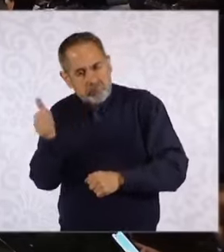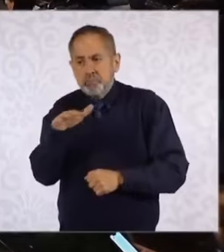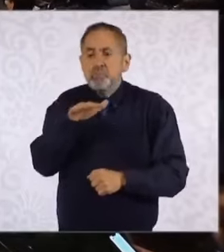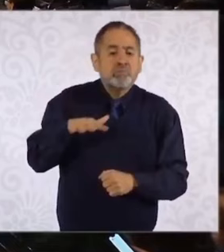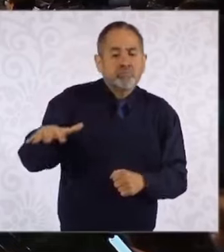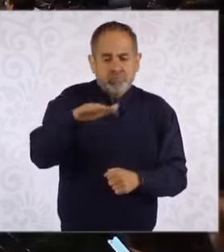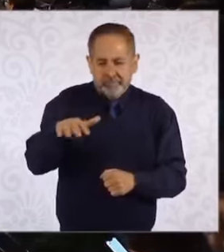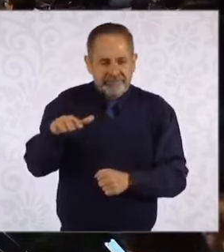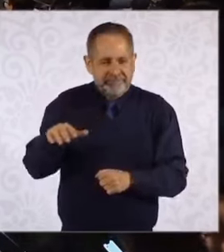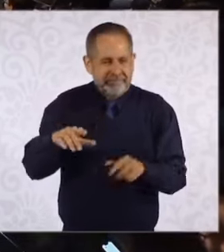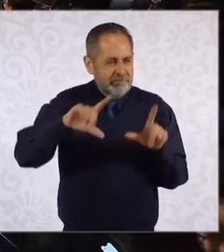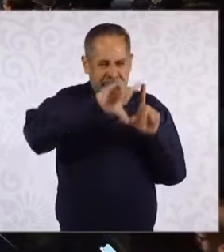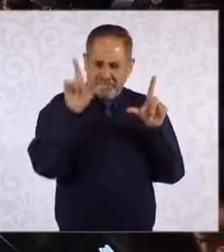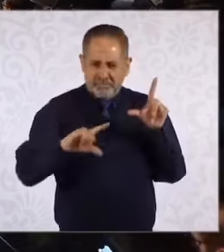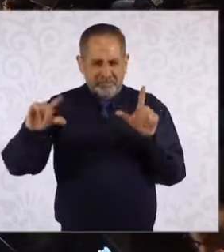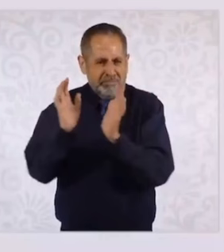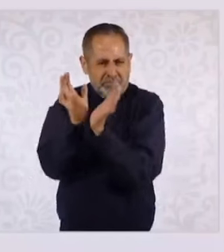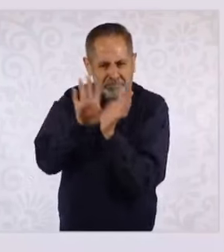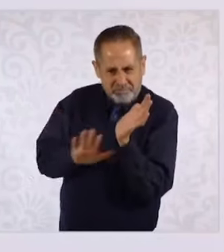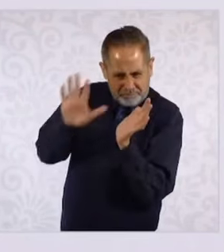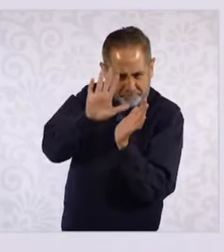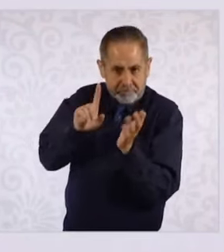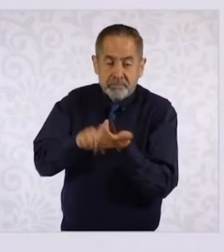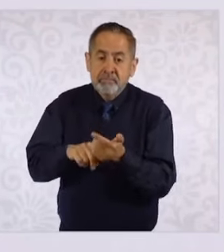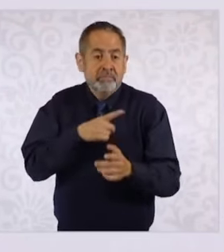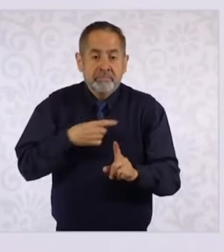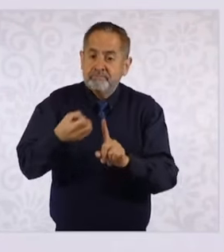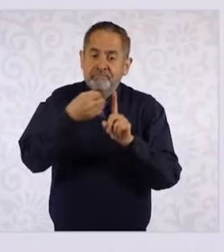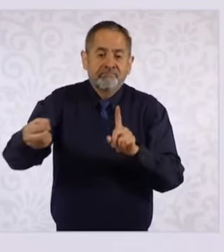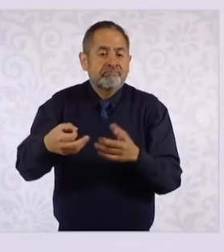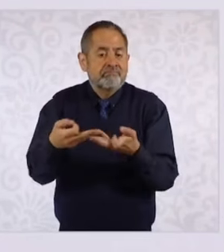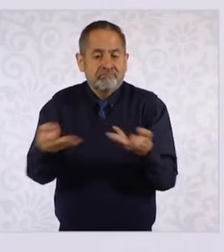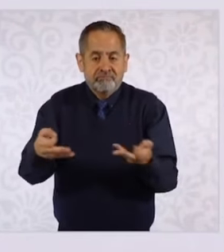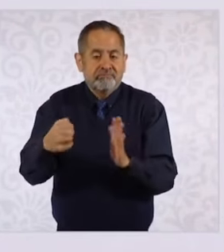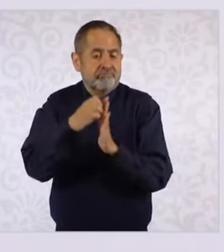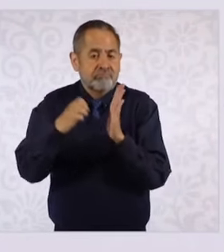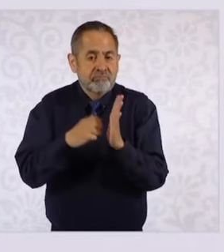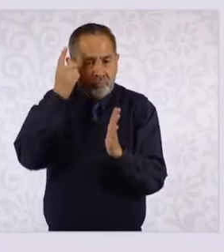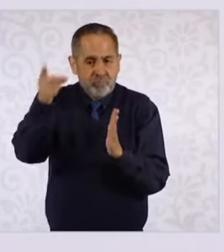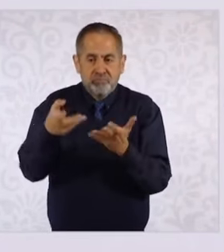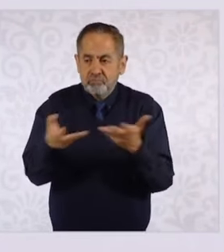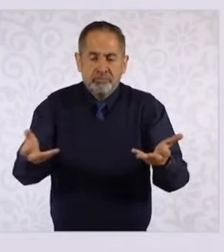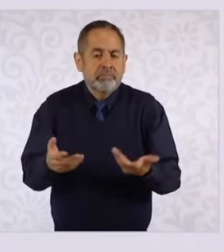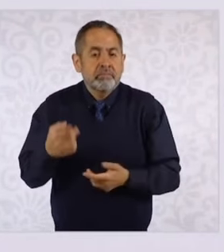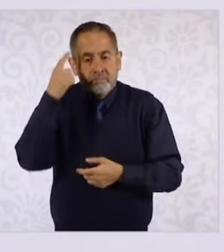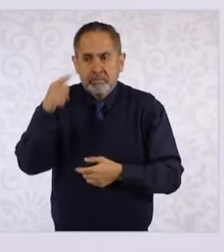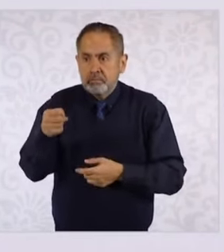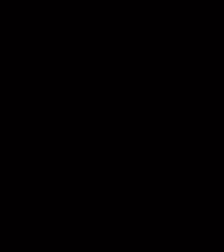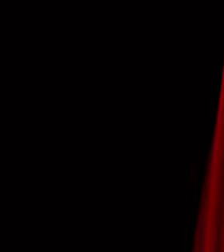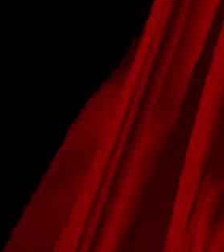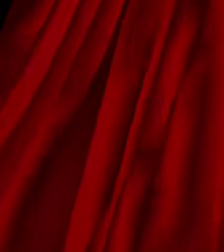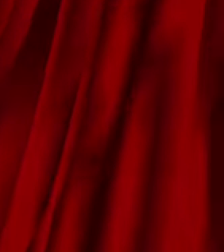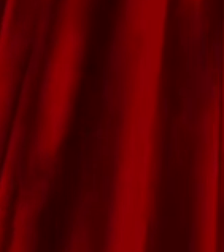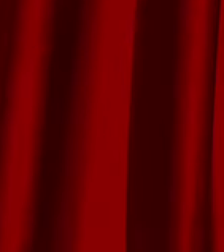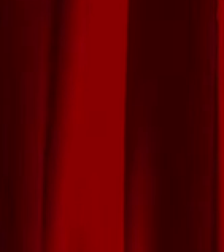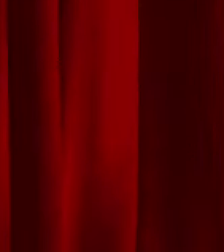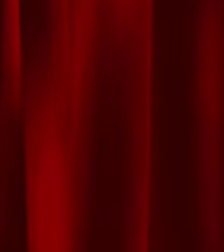tiene que haber un ordenamiento territorial para que no haya un crecimiento sobre la selva.